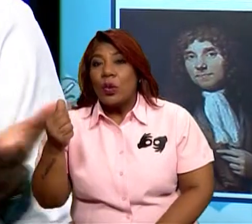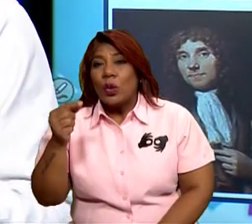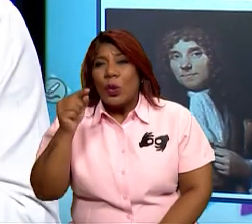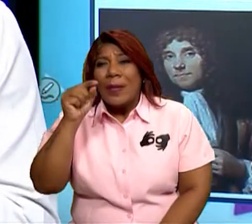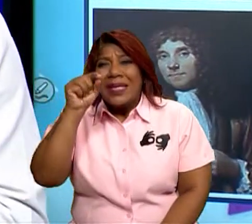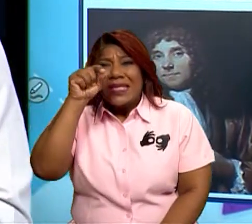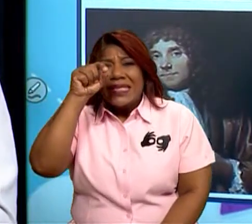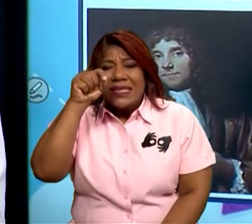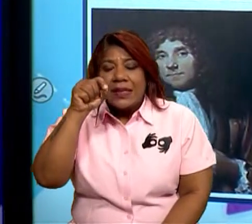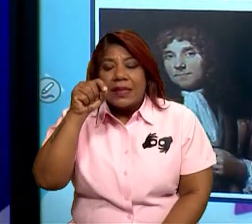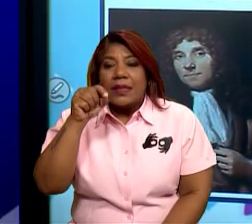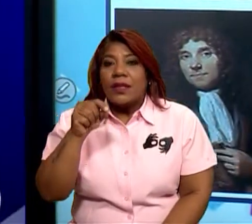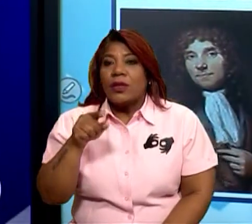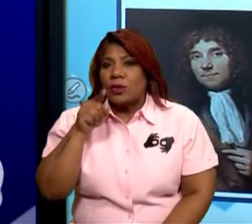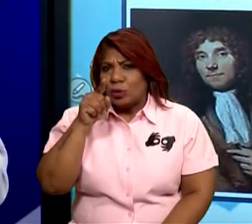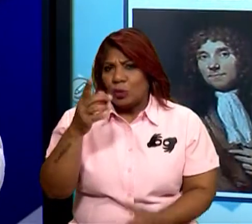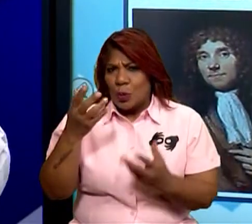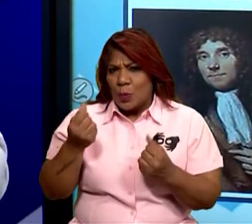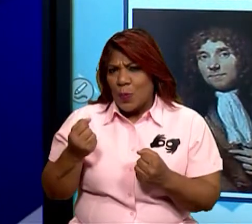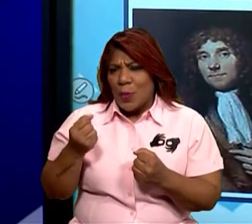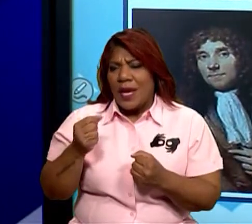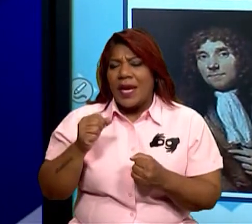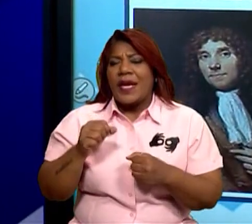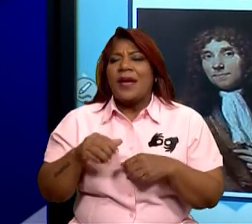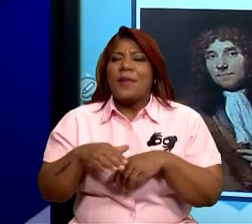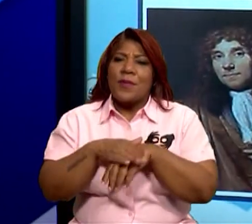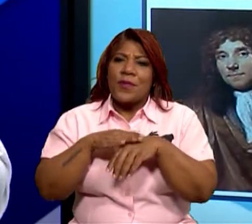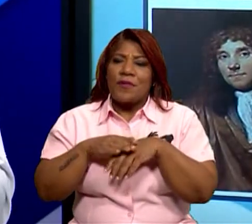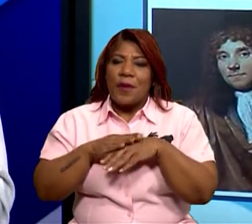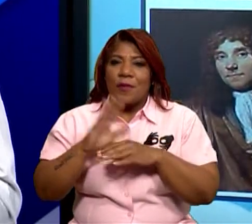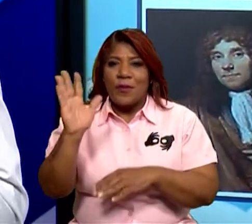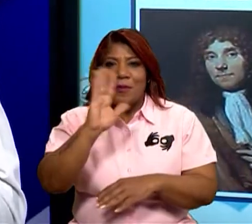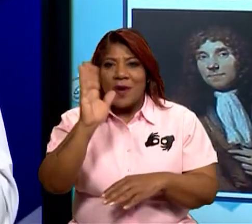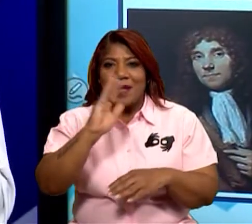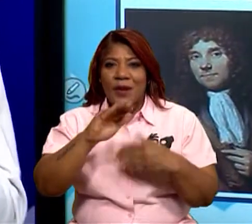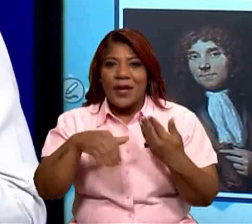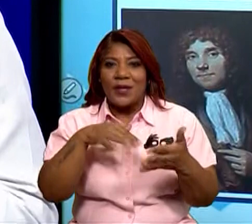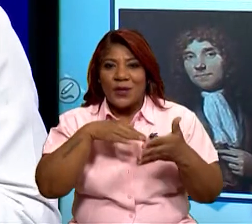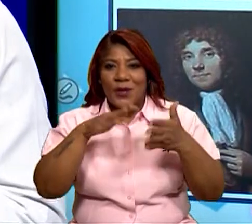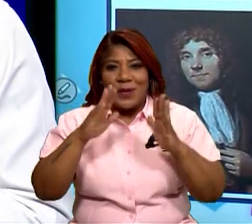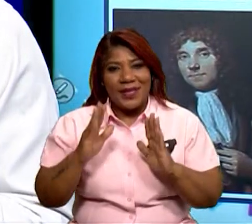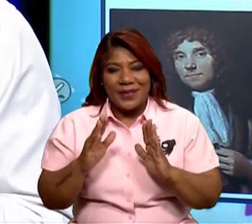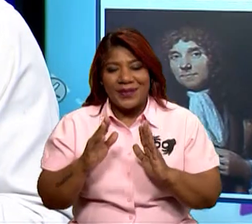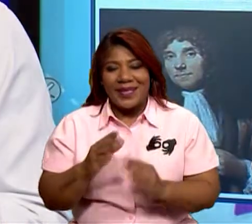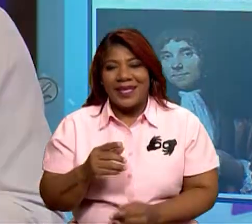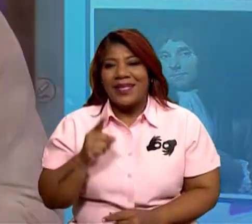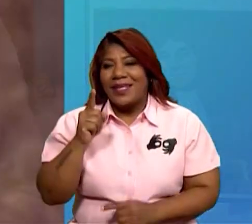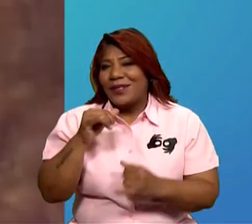bueno, despídete de nuestros chicos, sabemos que el tiempo es apremiante, así que por favor, tus últimas palabras.